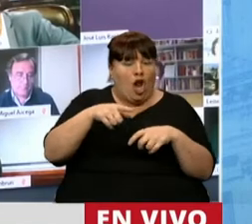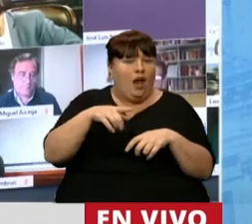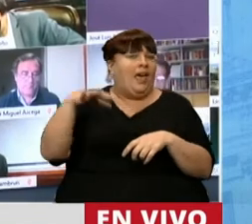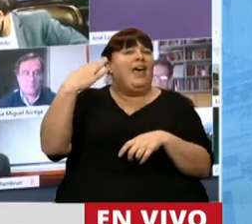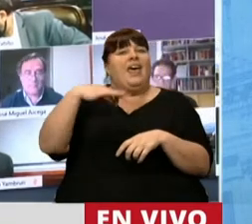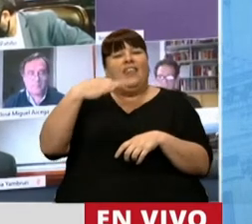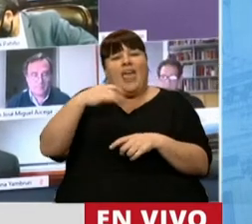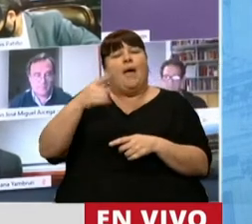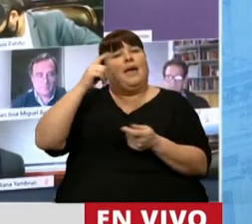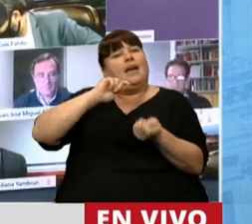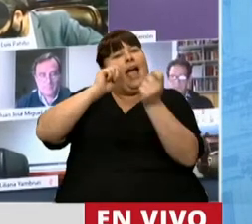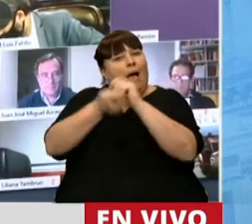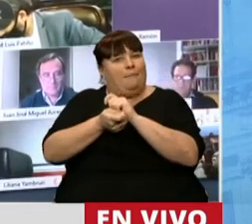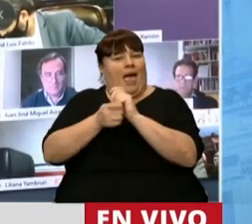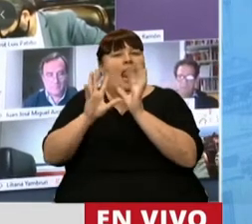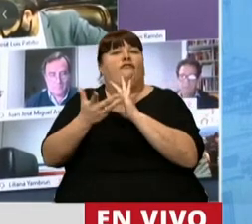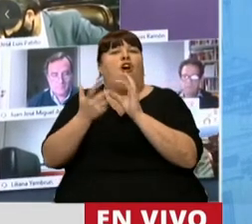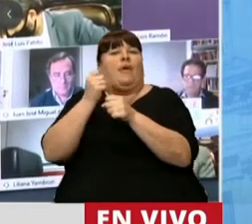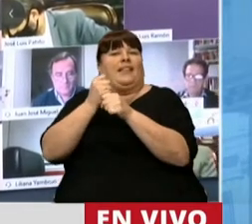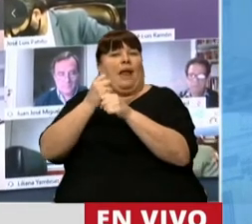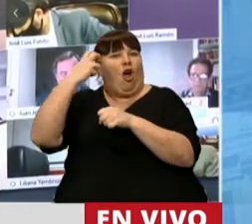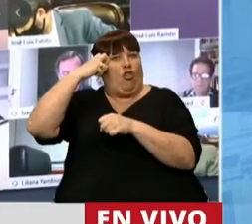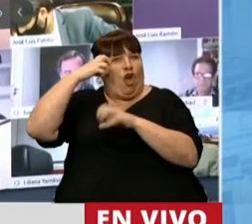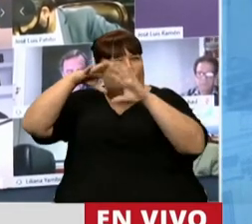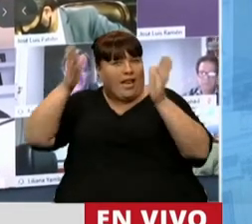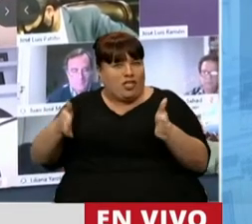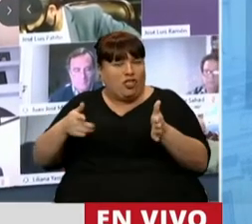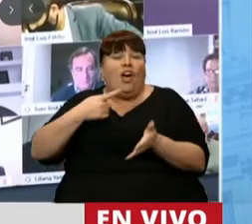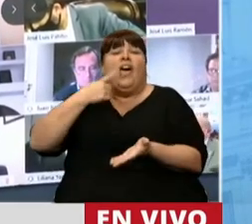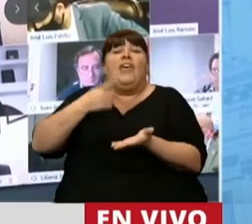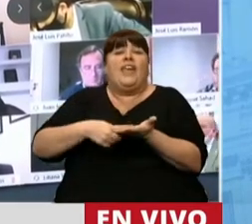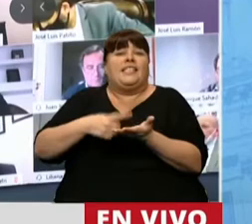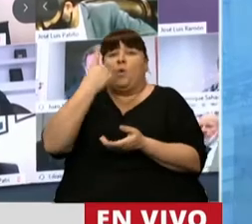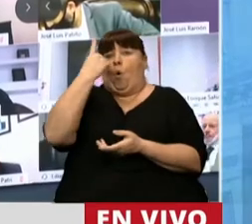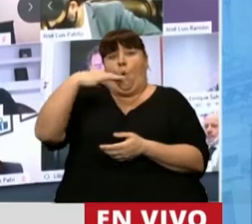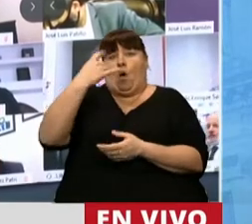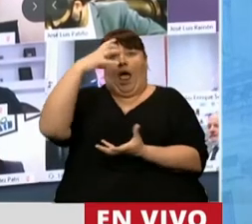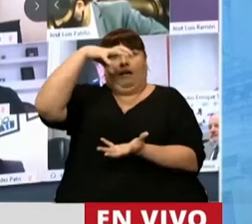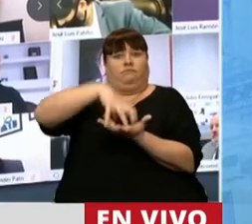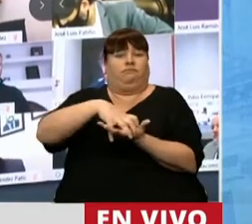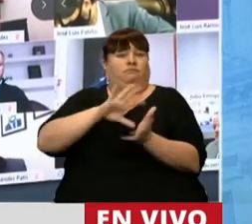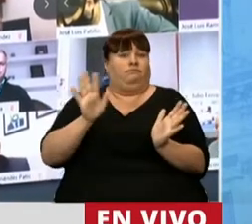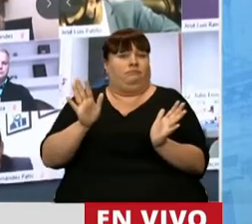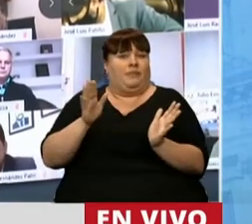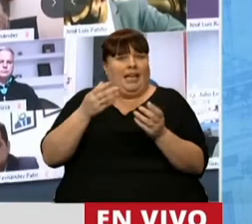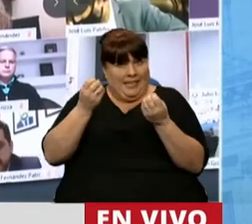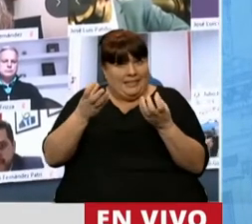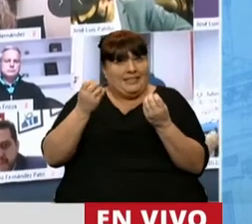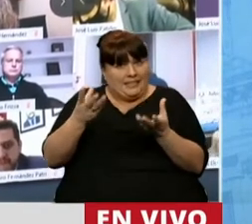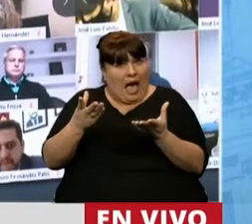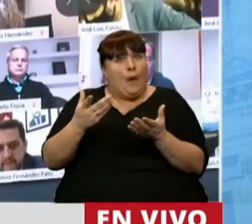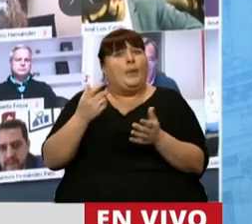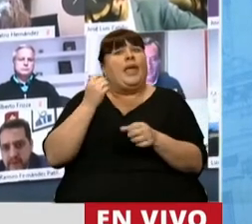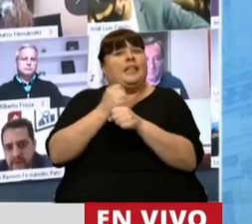reformular el funcionamiento del Congreso y decidir que sea unicameral. Porque está bien que la hemos